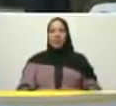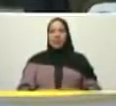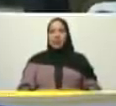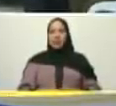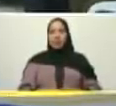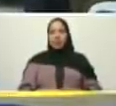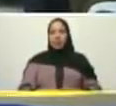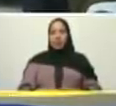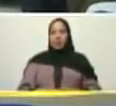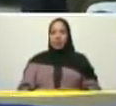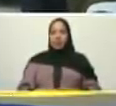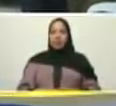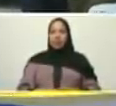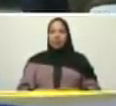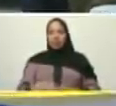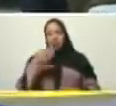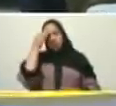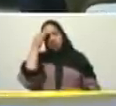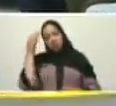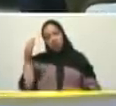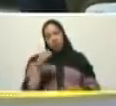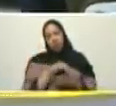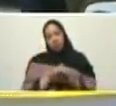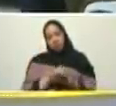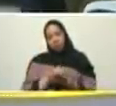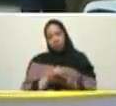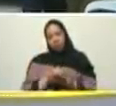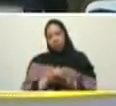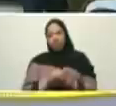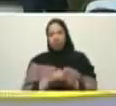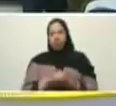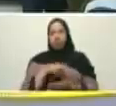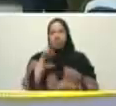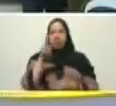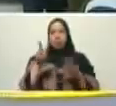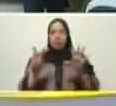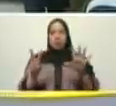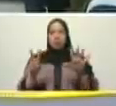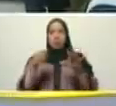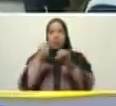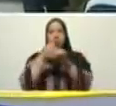te ve mi saludo Ana tiene 26 años y me encanta ver